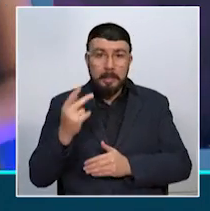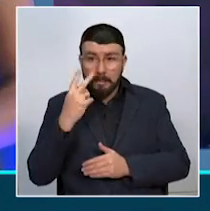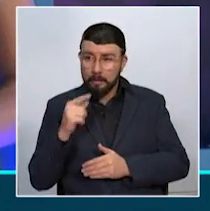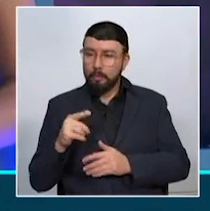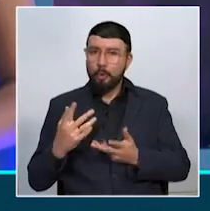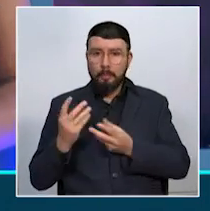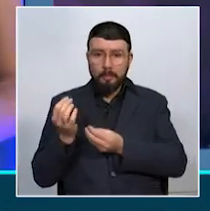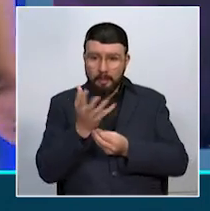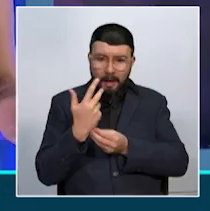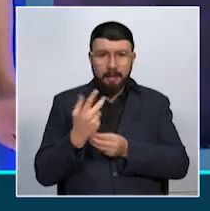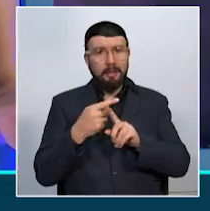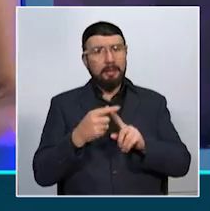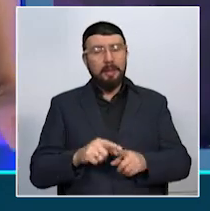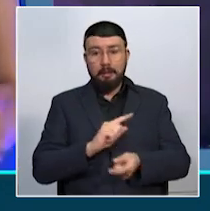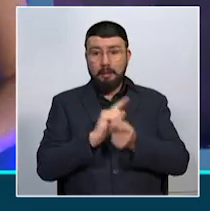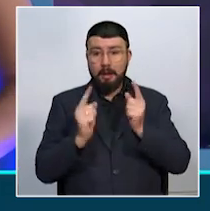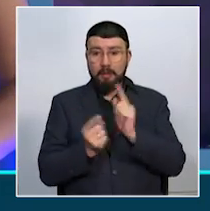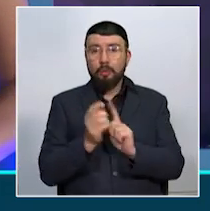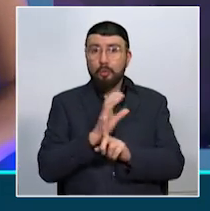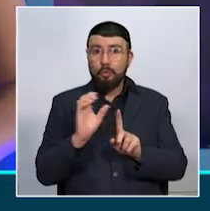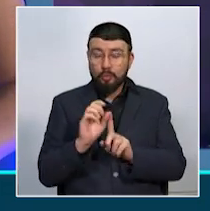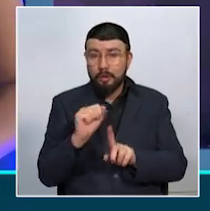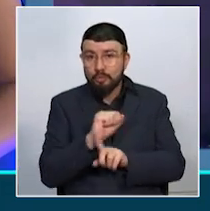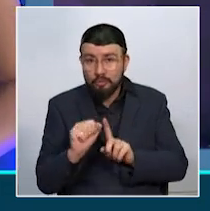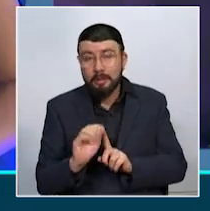del arte y la transformación cultural, social y del espacio.